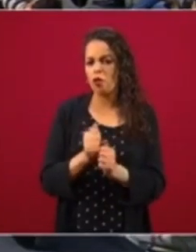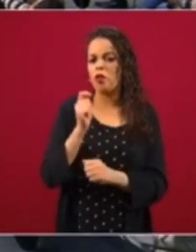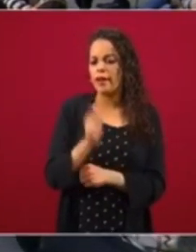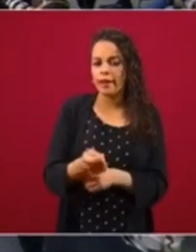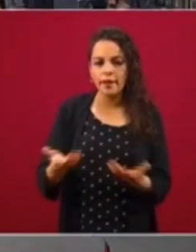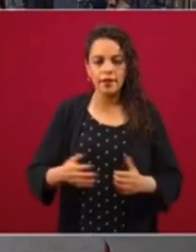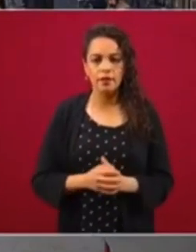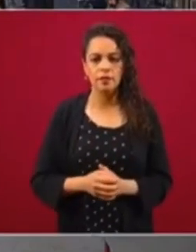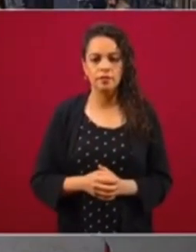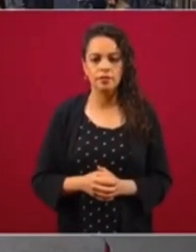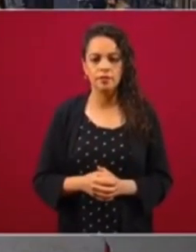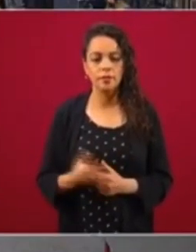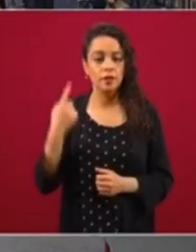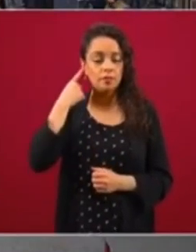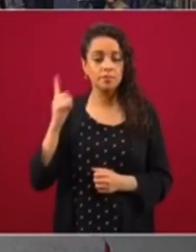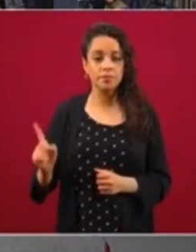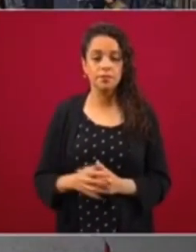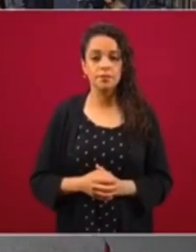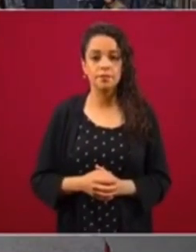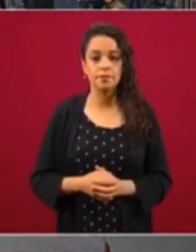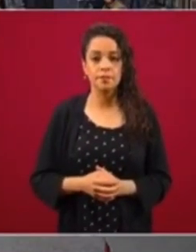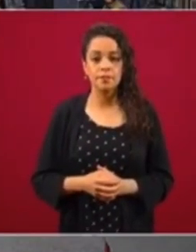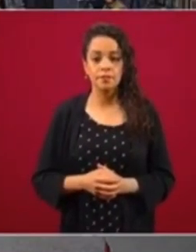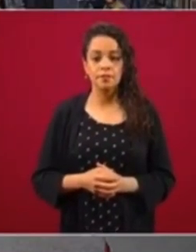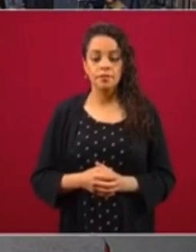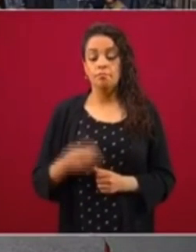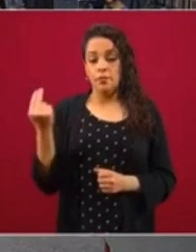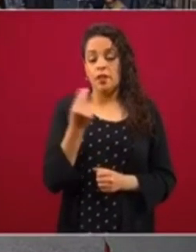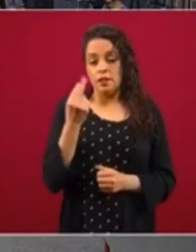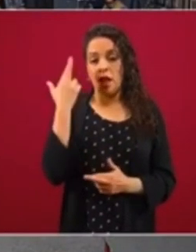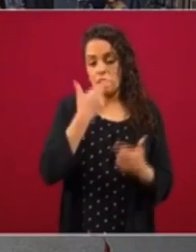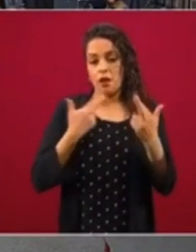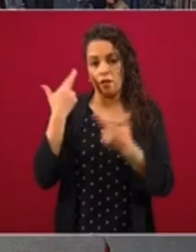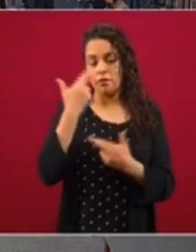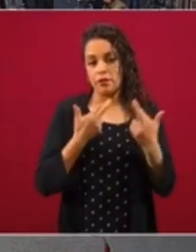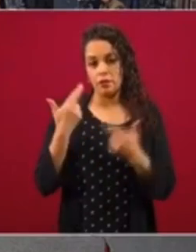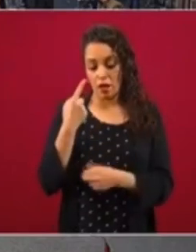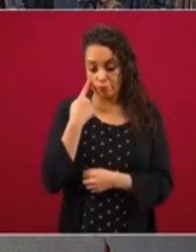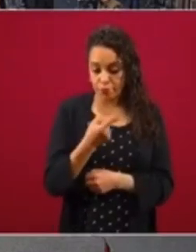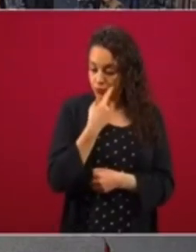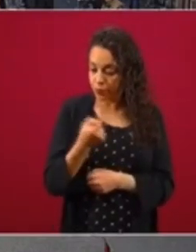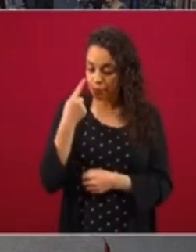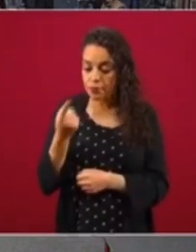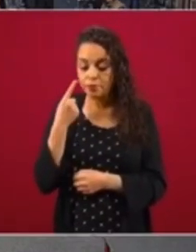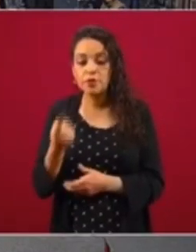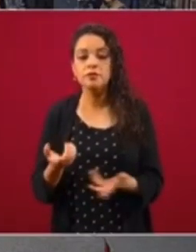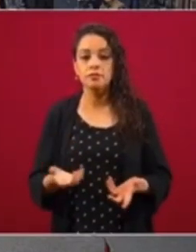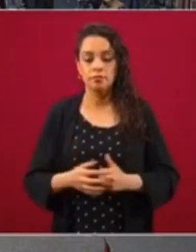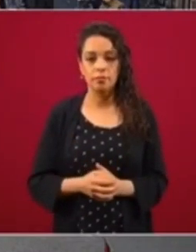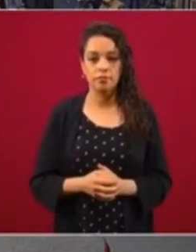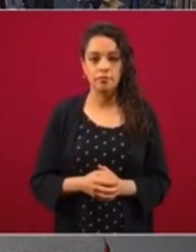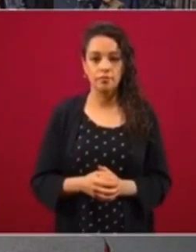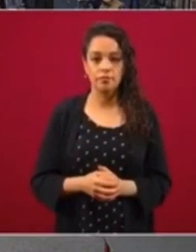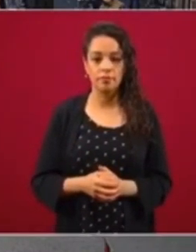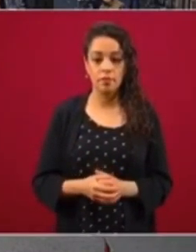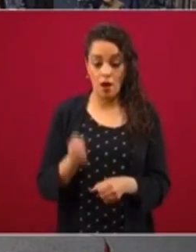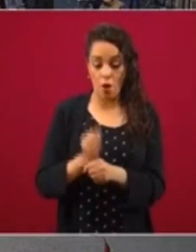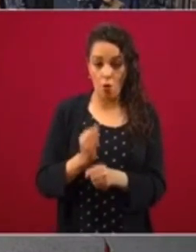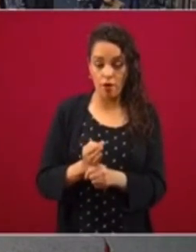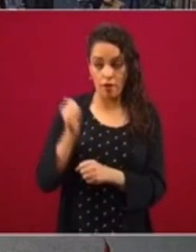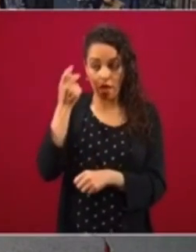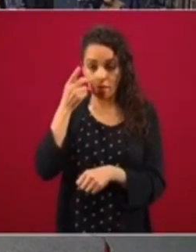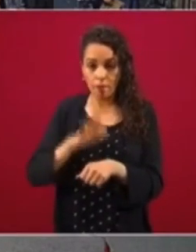de mil contratos solamente en el sexenio pasado. Hay que revisarlo, hay que verlo y ver en la administración actual